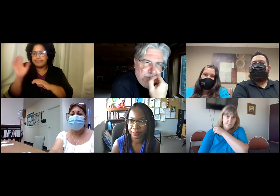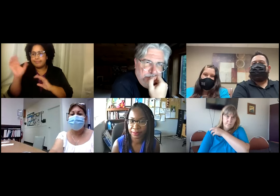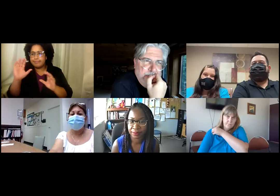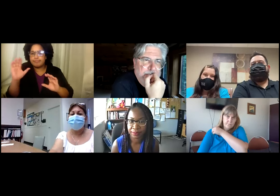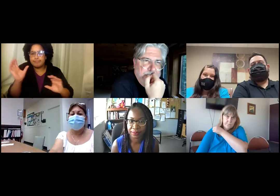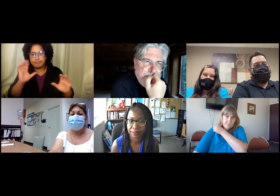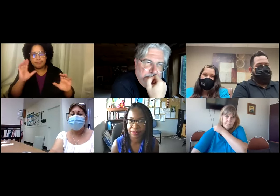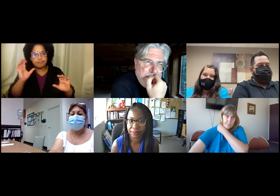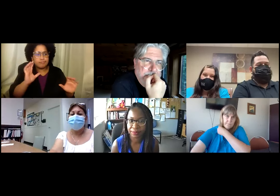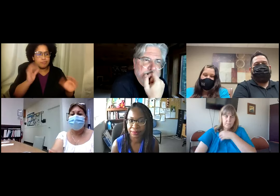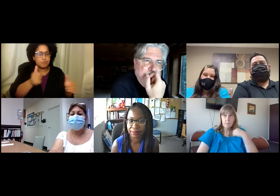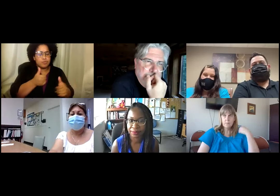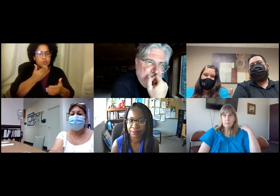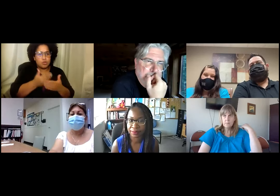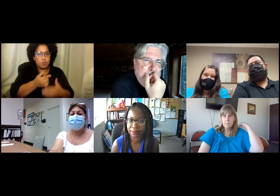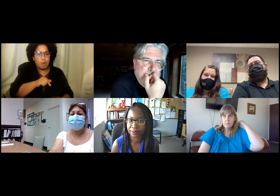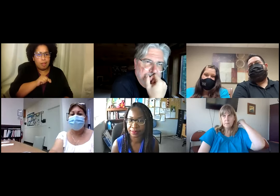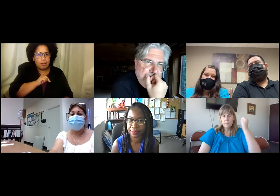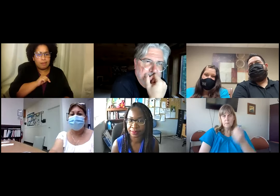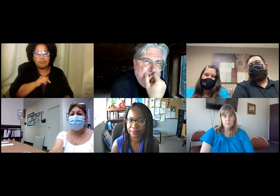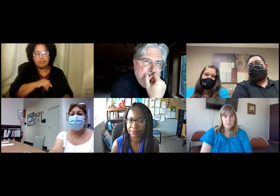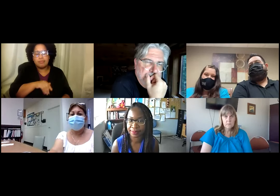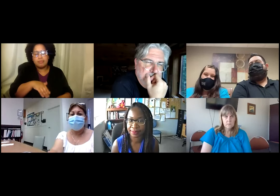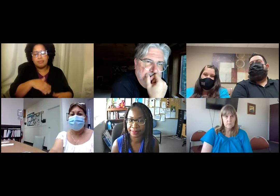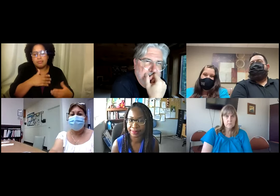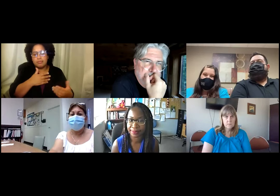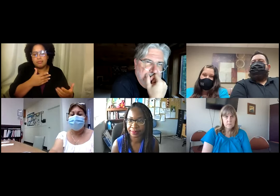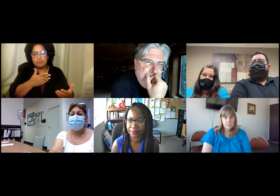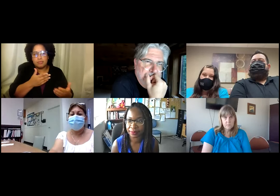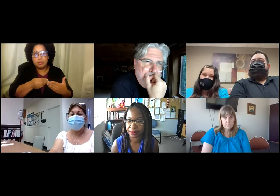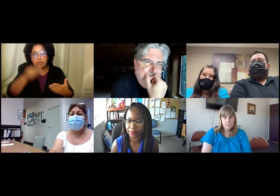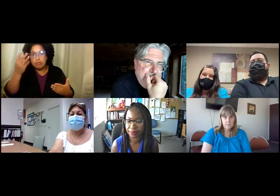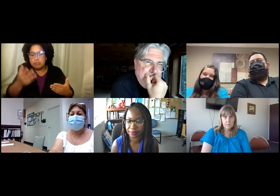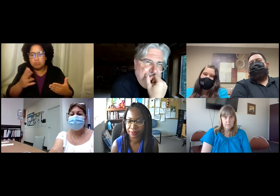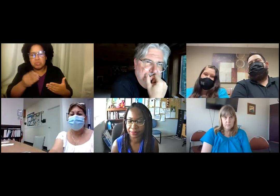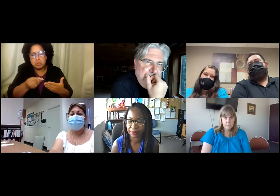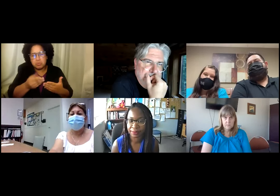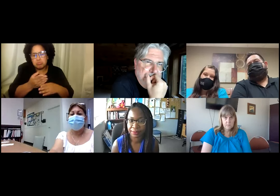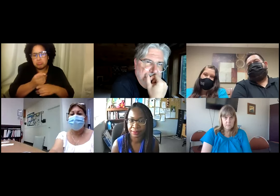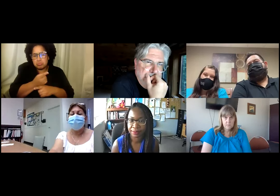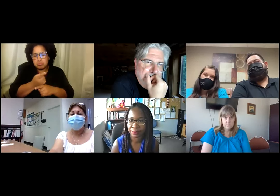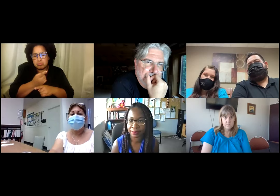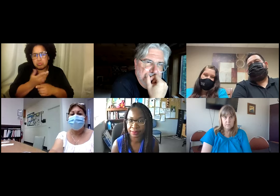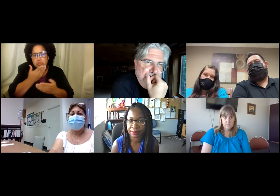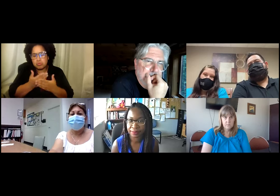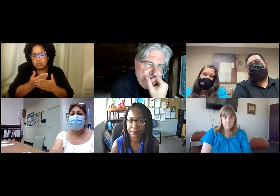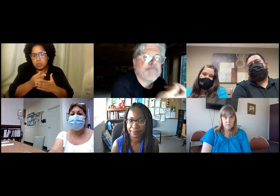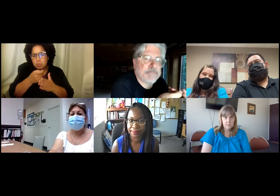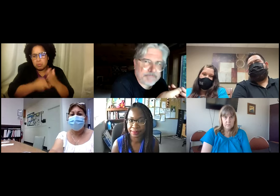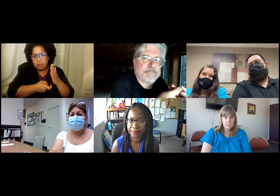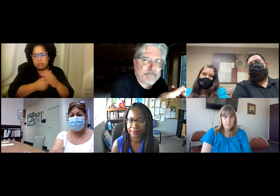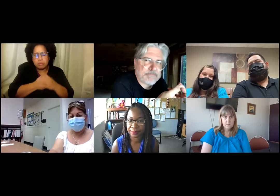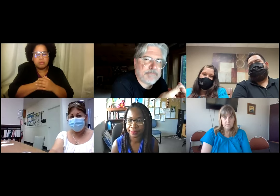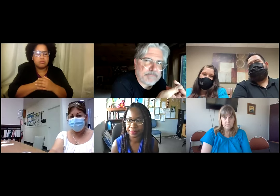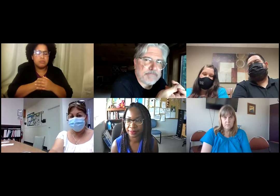inteligente. Y fuimos buscando uno que sea de buena calidad. Que no fuese demasiado caro. ¿Verdad?